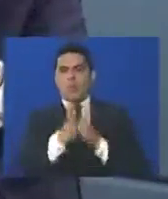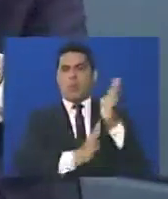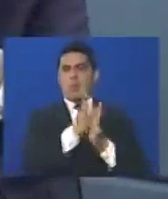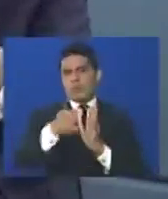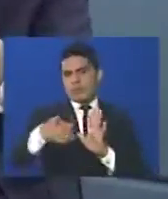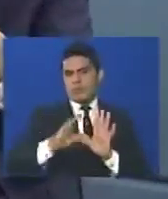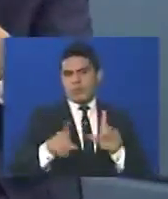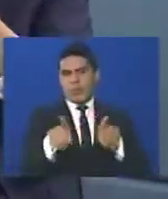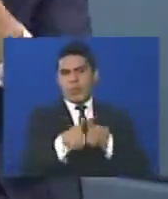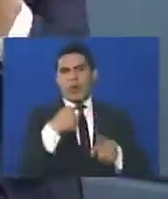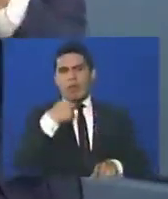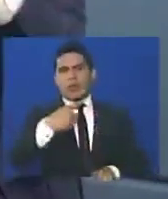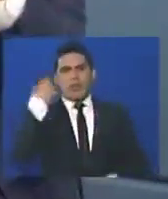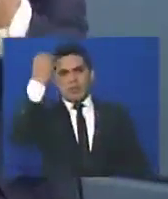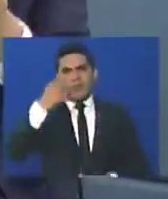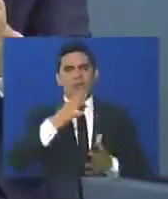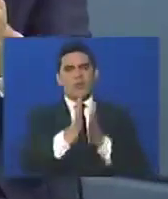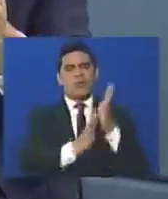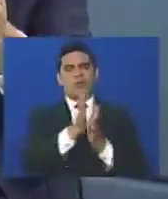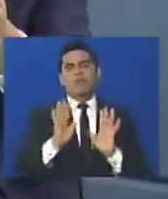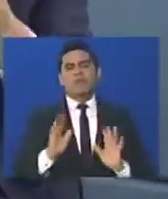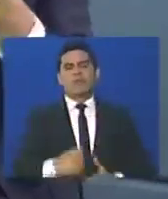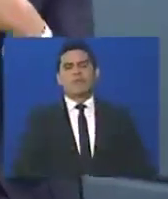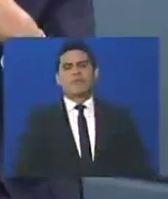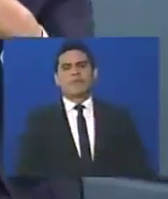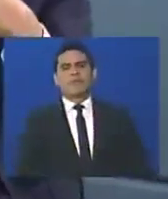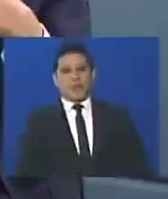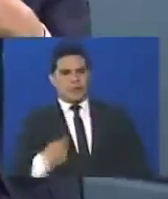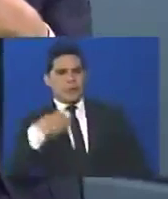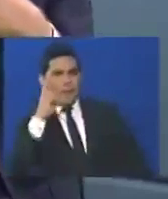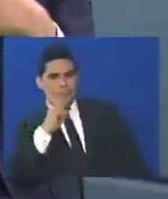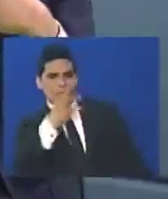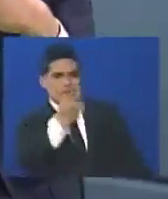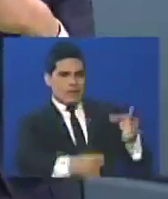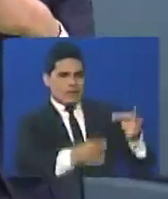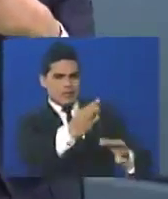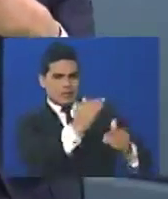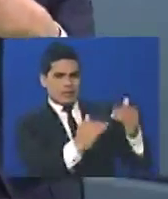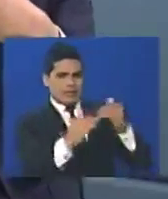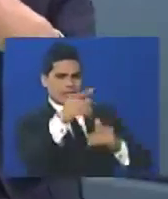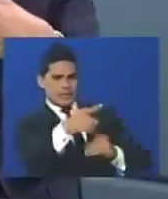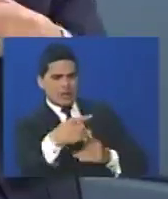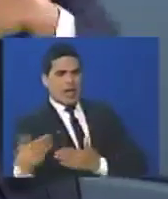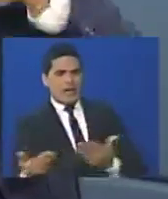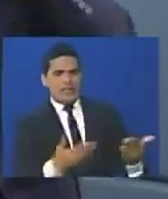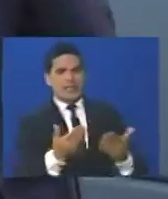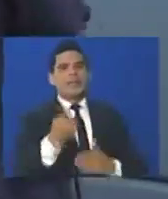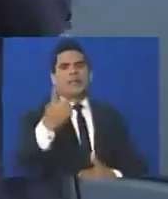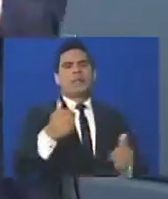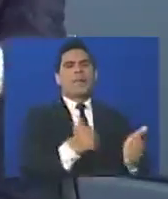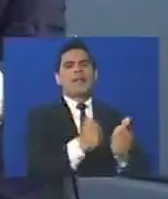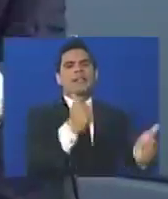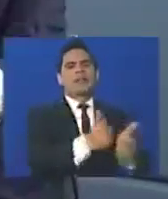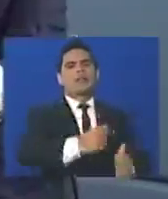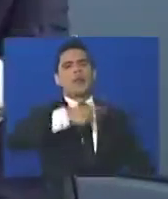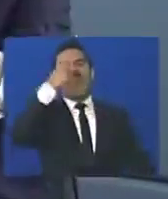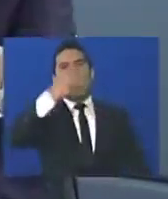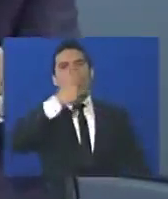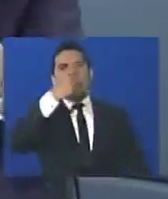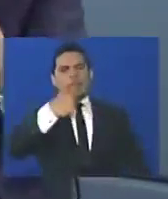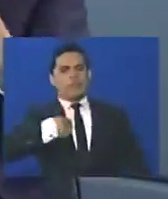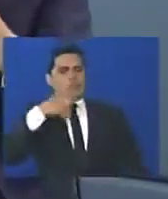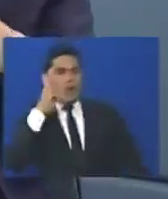seña, mi opinión es que esos magistrados, como yo los percibo, los percibo al servicio de una persecución política,